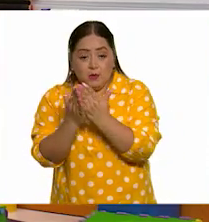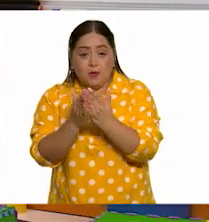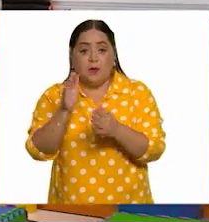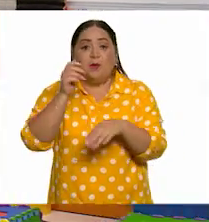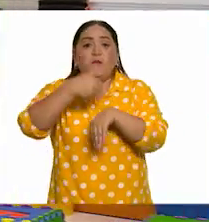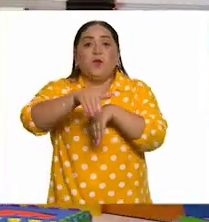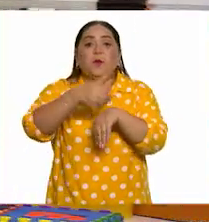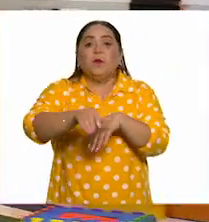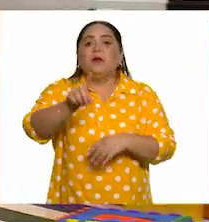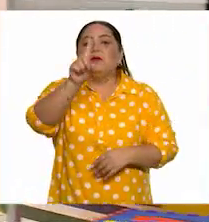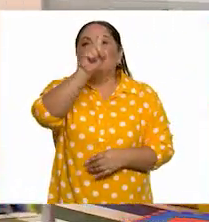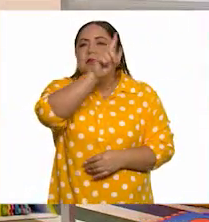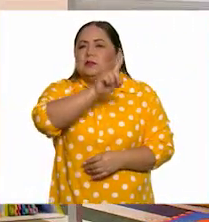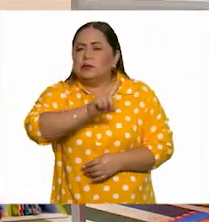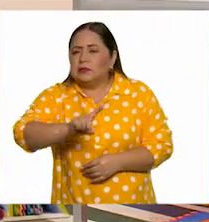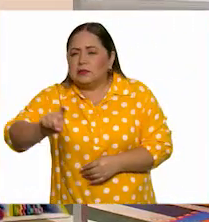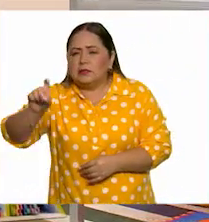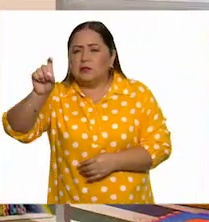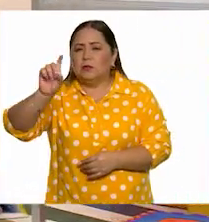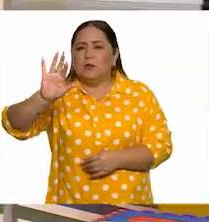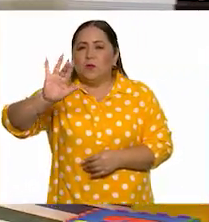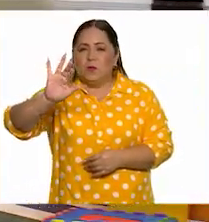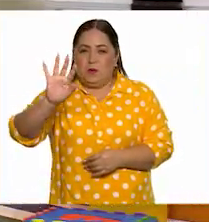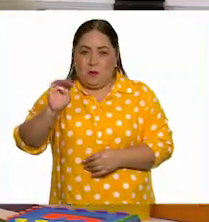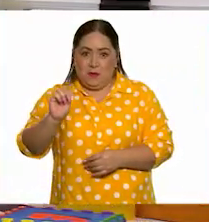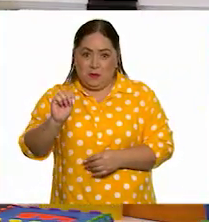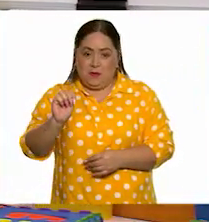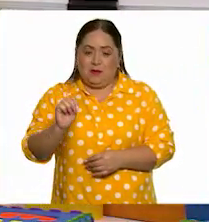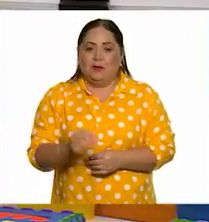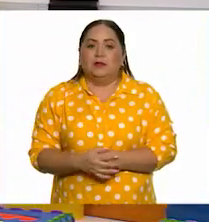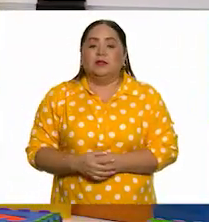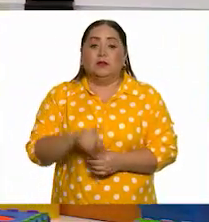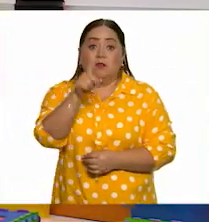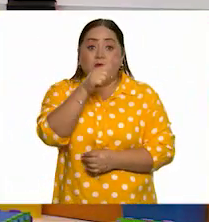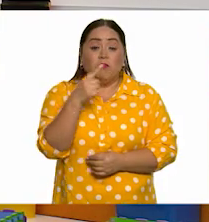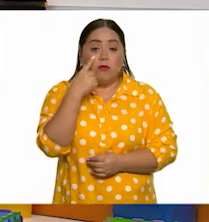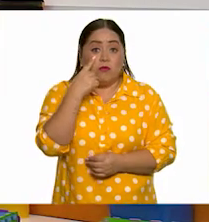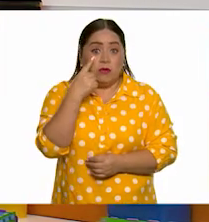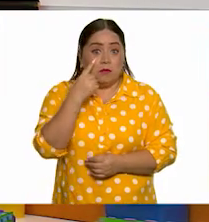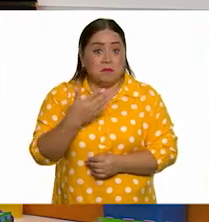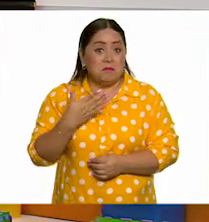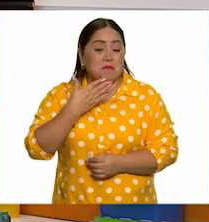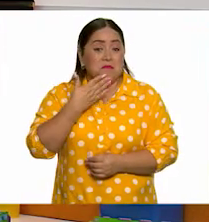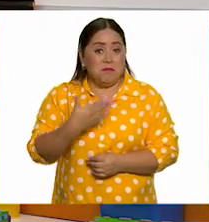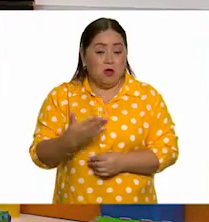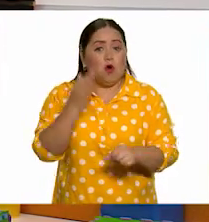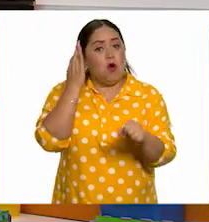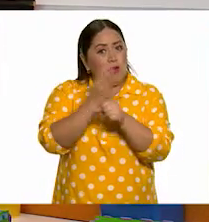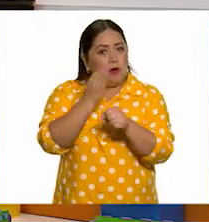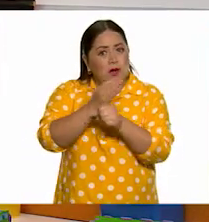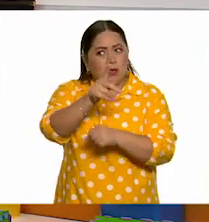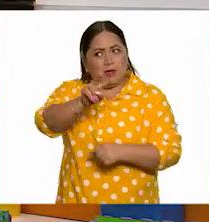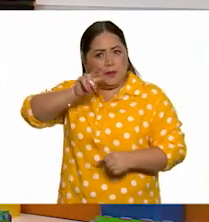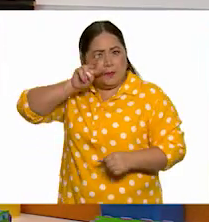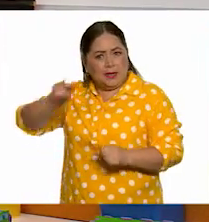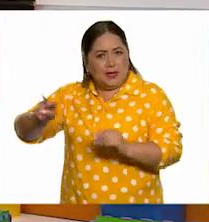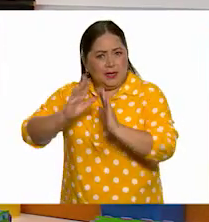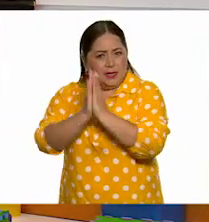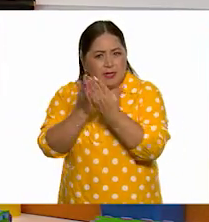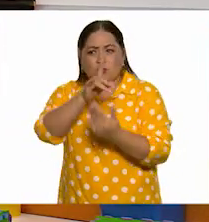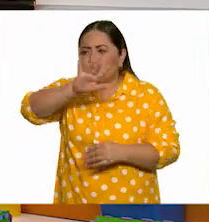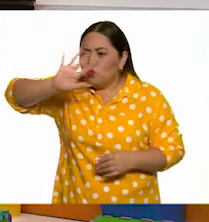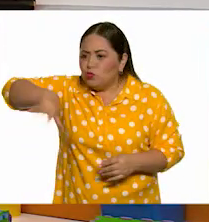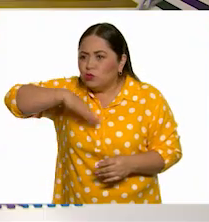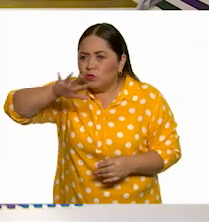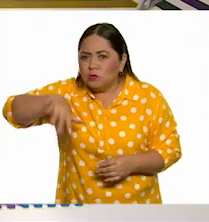página 159, fíjense muy bien, chicos. Vamos a ver esta página. Vamos a